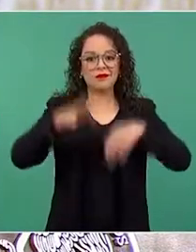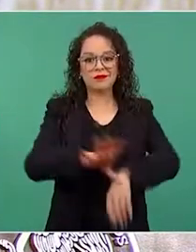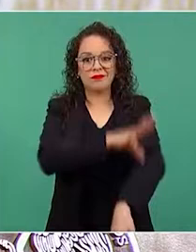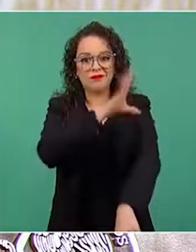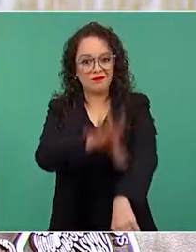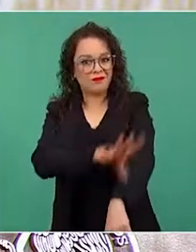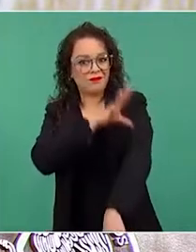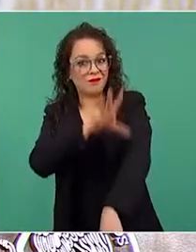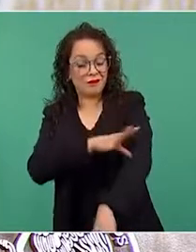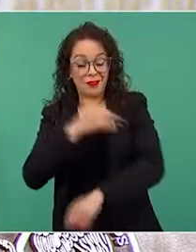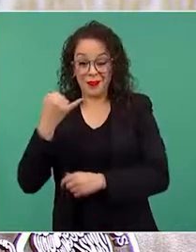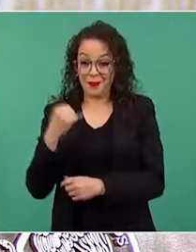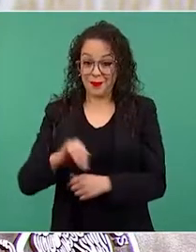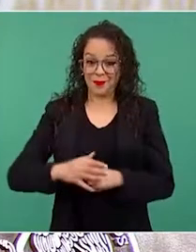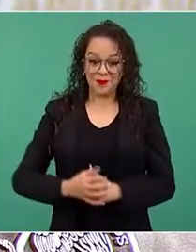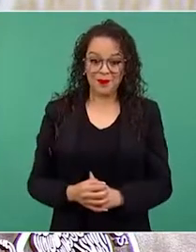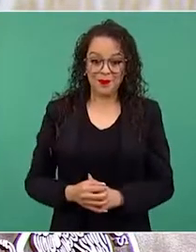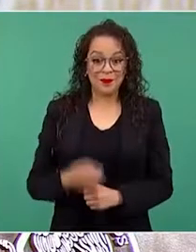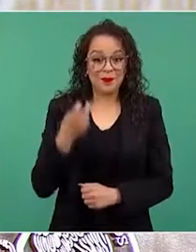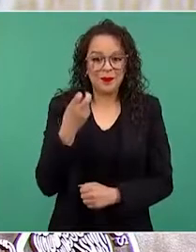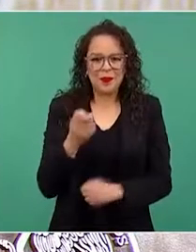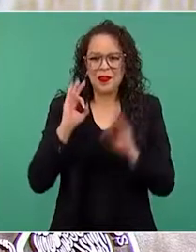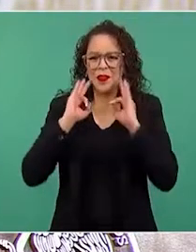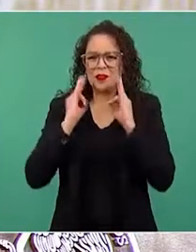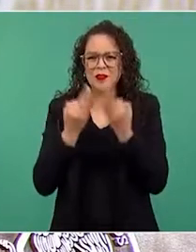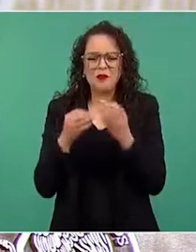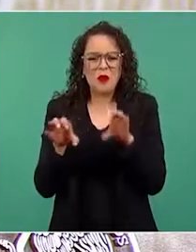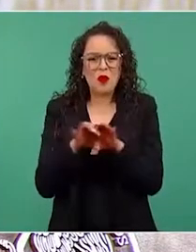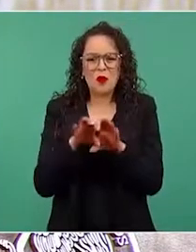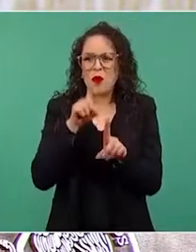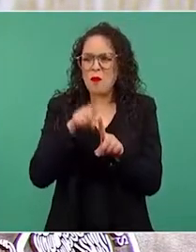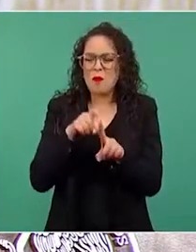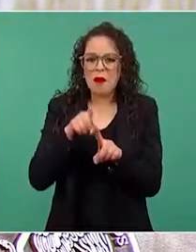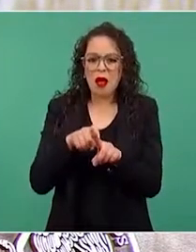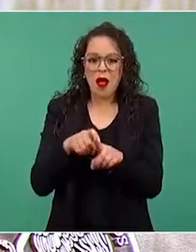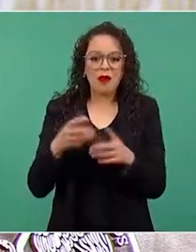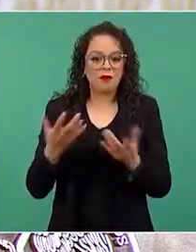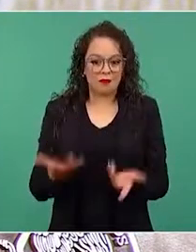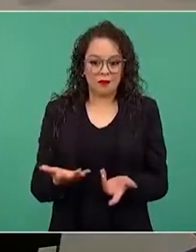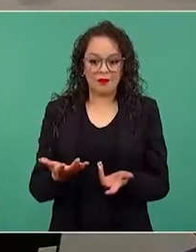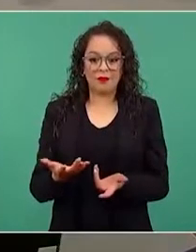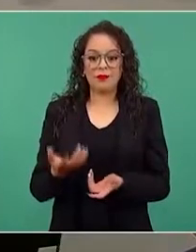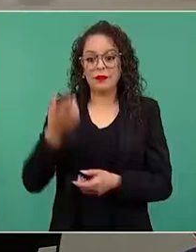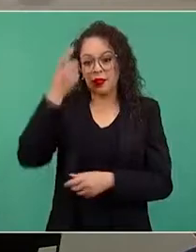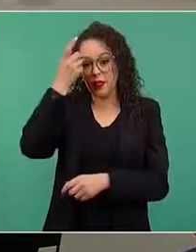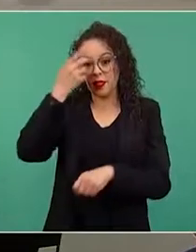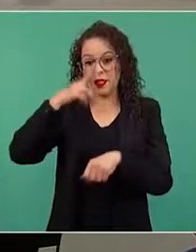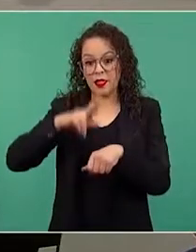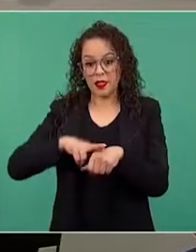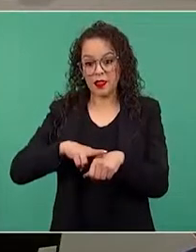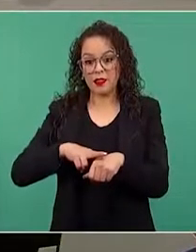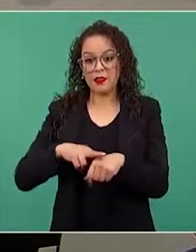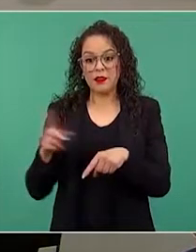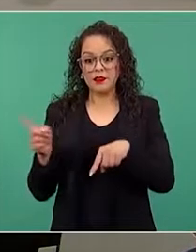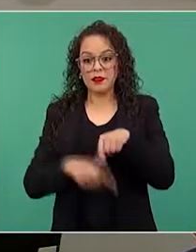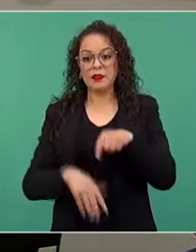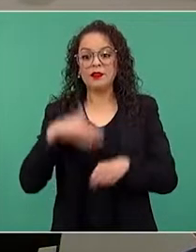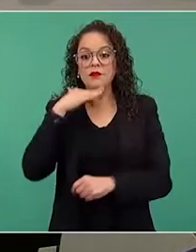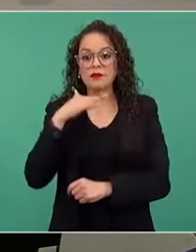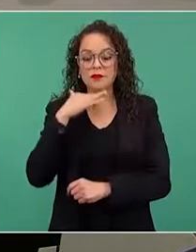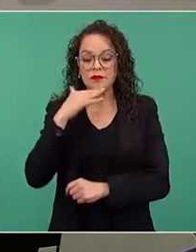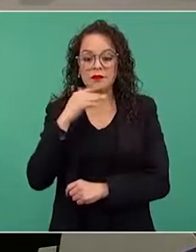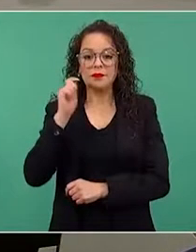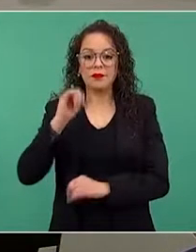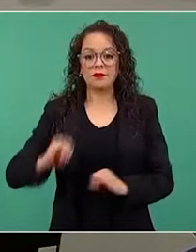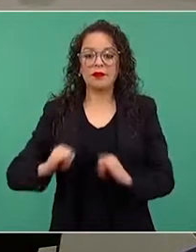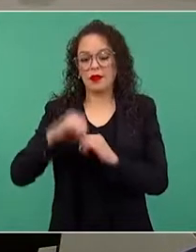de caricaturizar la reforma eléctrica, coincide el director anticorrupción en el Instituto Mexicano de la